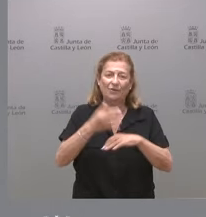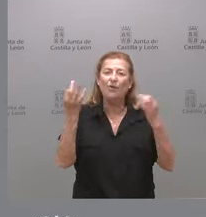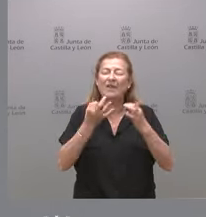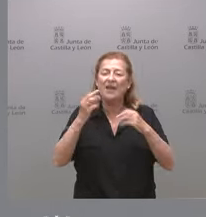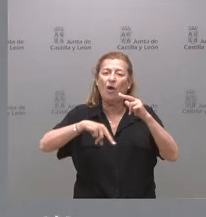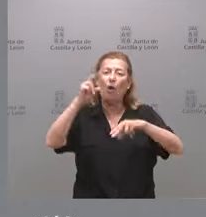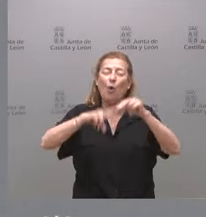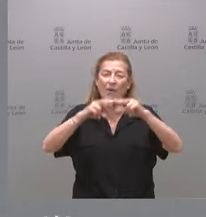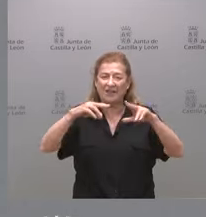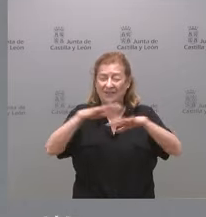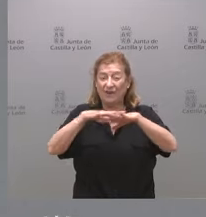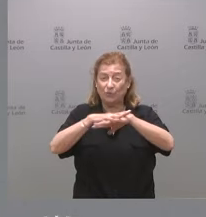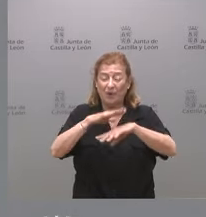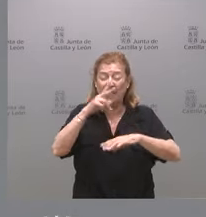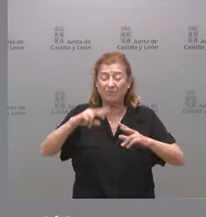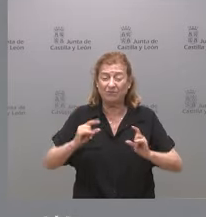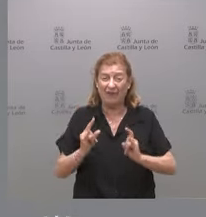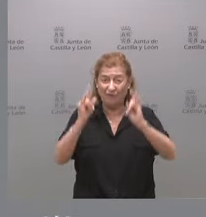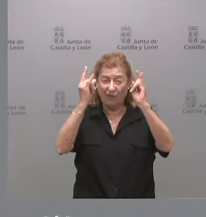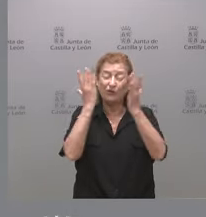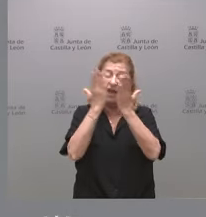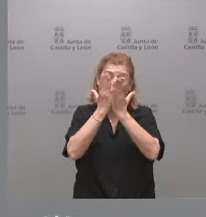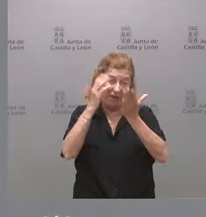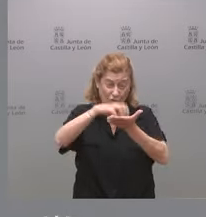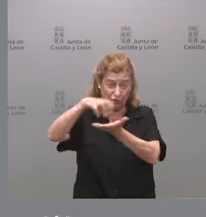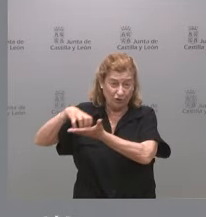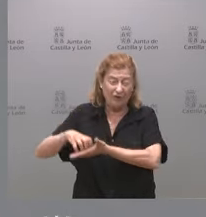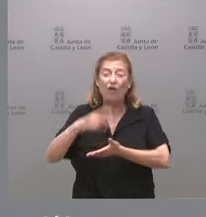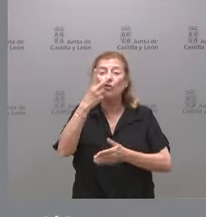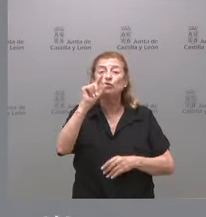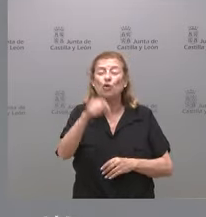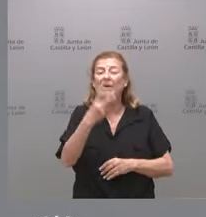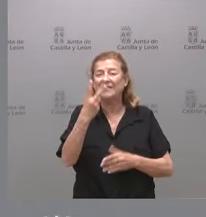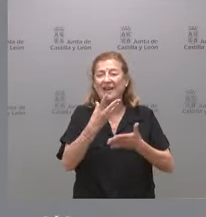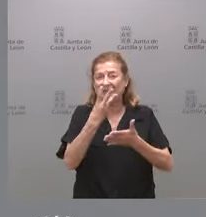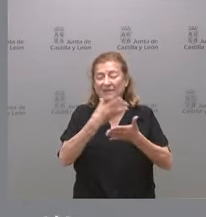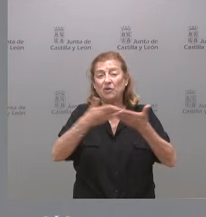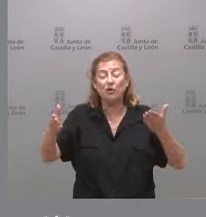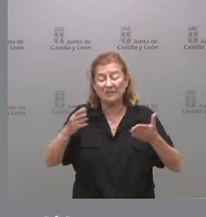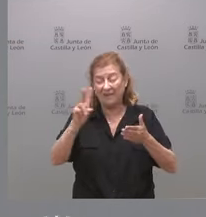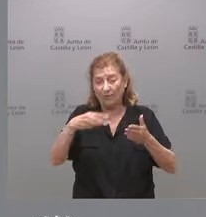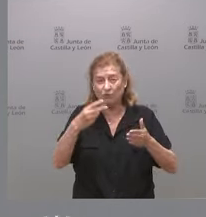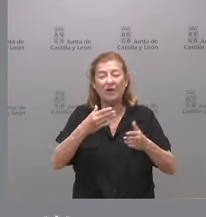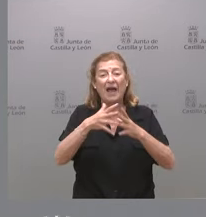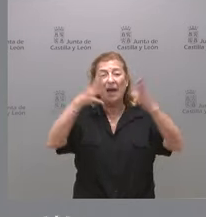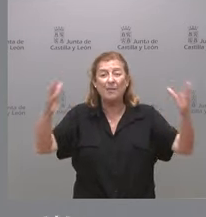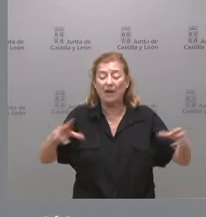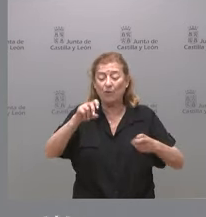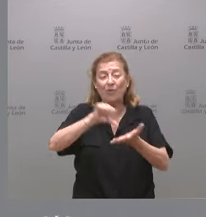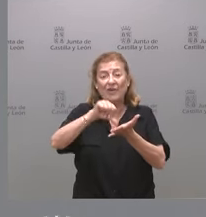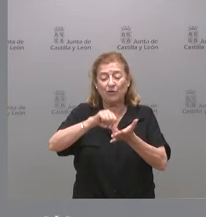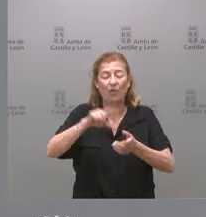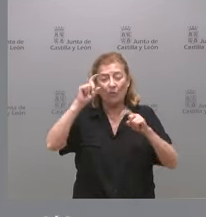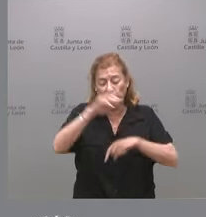las obras de infraestructuras en edificios educativos, 2,3 millones de euros para ampliar el nuevo centro de educación infantil y de